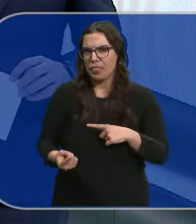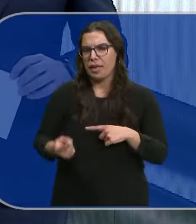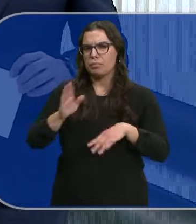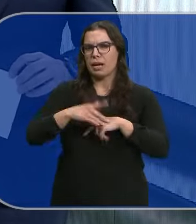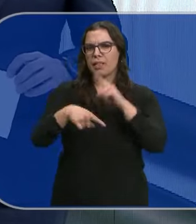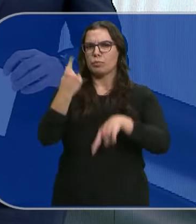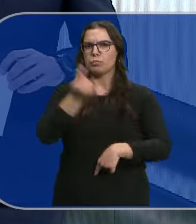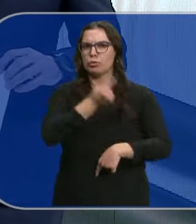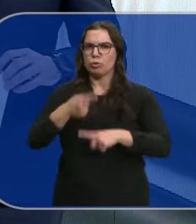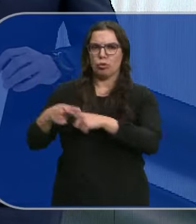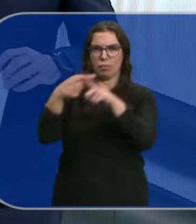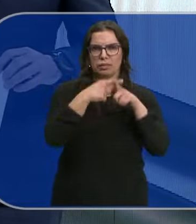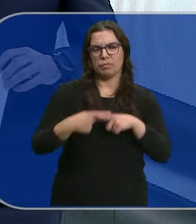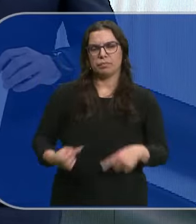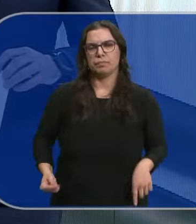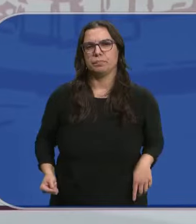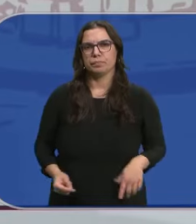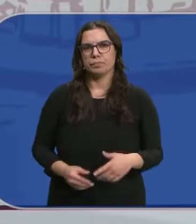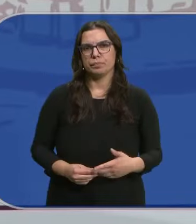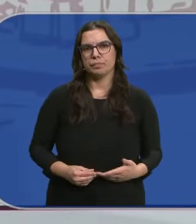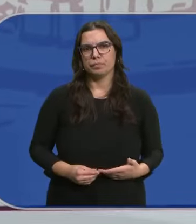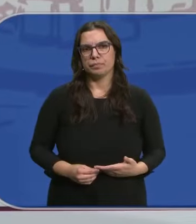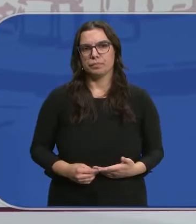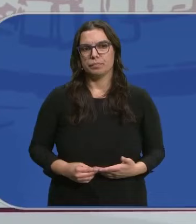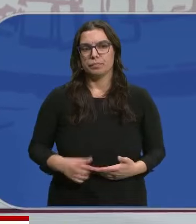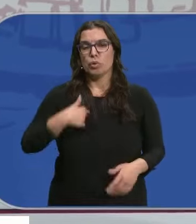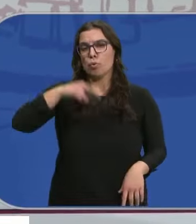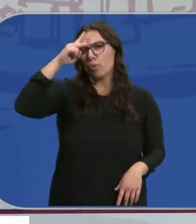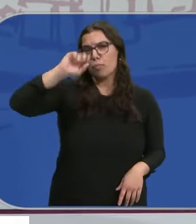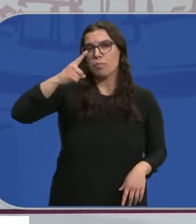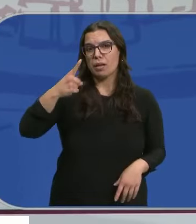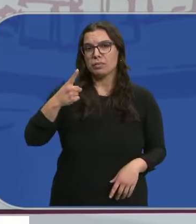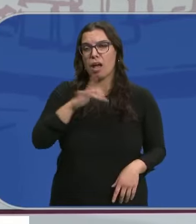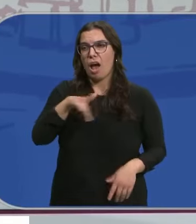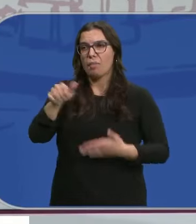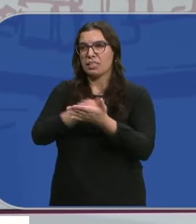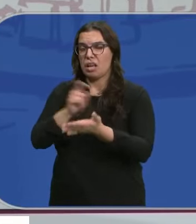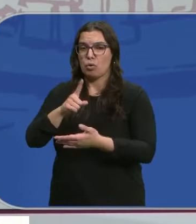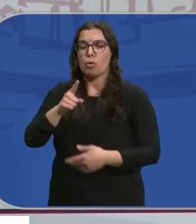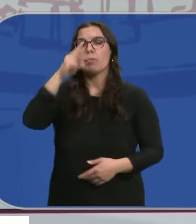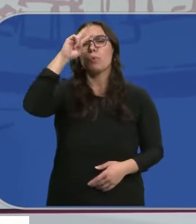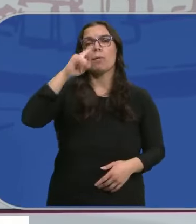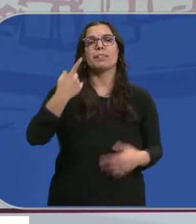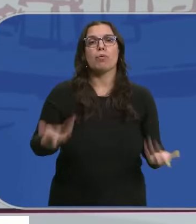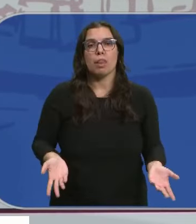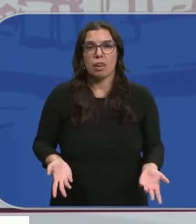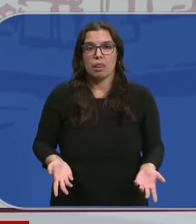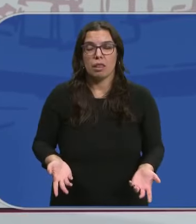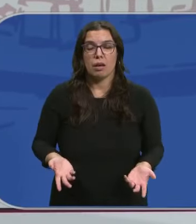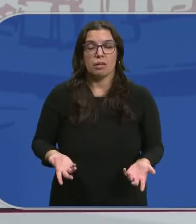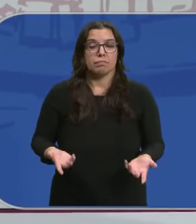En el reparto de los presupuestos del Estado Mi mayor preocupación no es la amnistía Mi mayor preocupación es